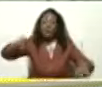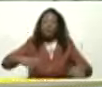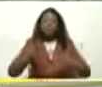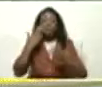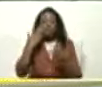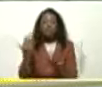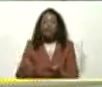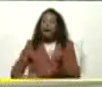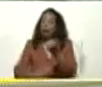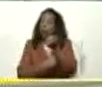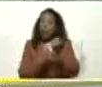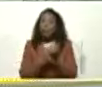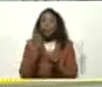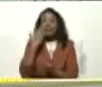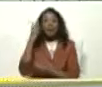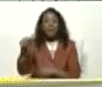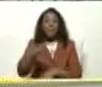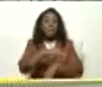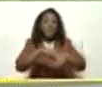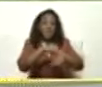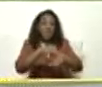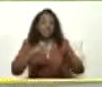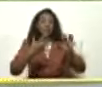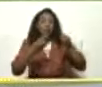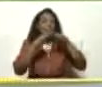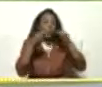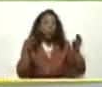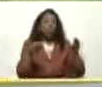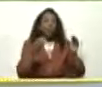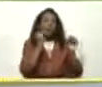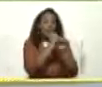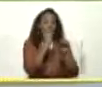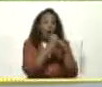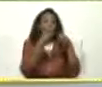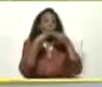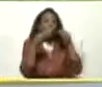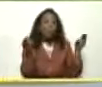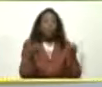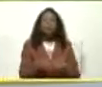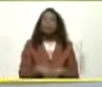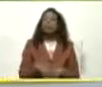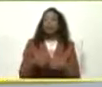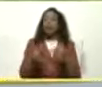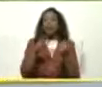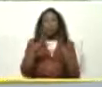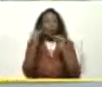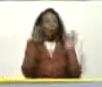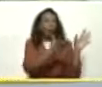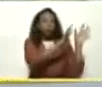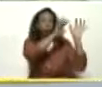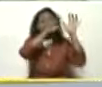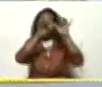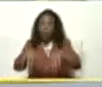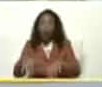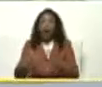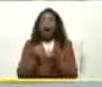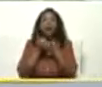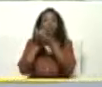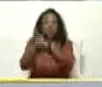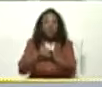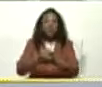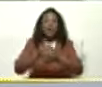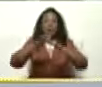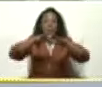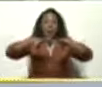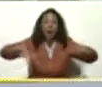manos Realmente vino El ministro De obras públicas Personalmente De verdad Que trajo toda su maquinaria Y ayudó Porque esto era